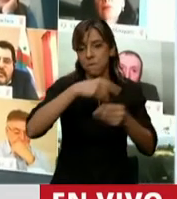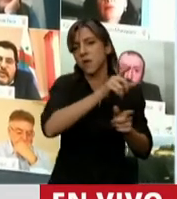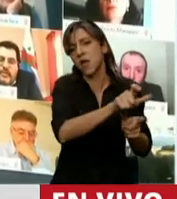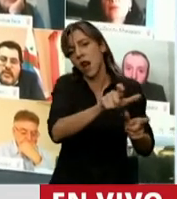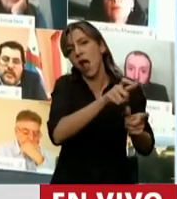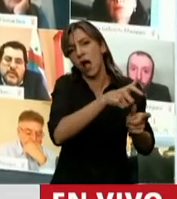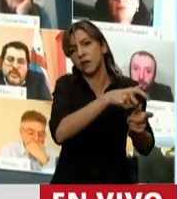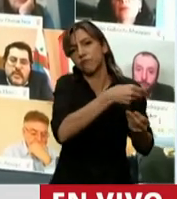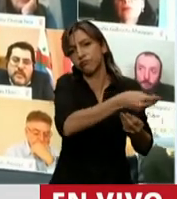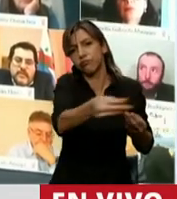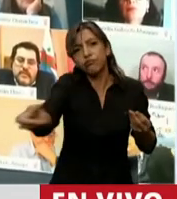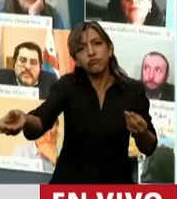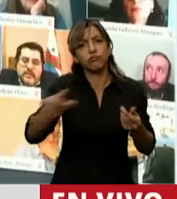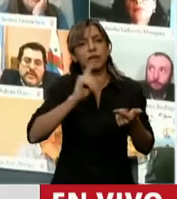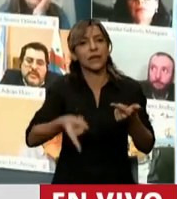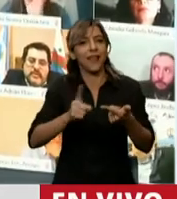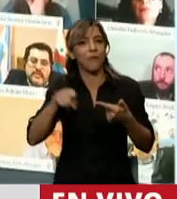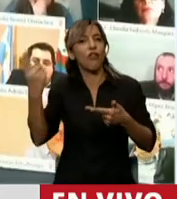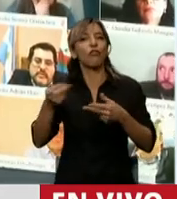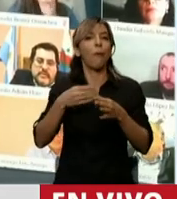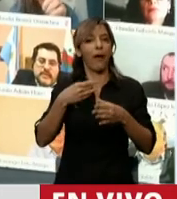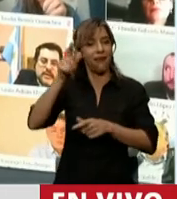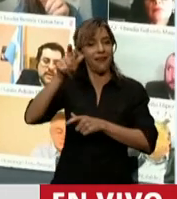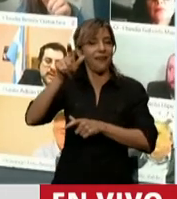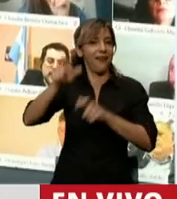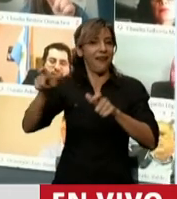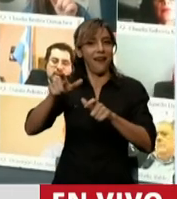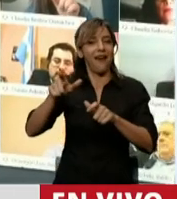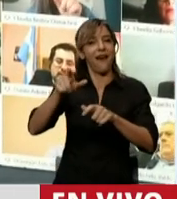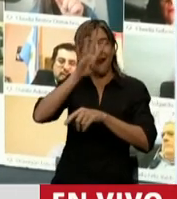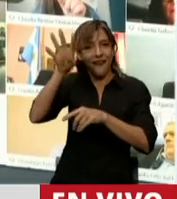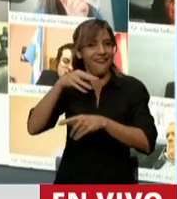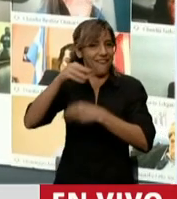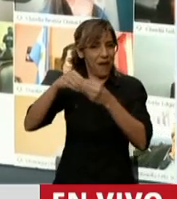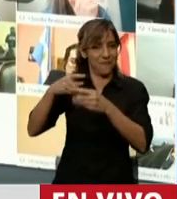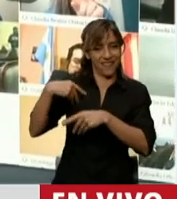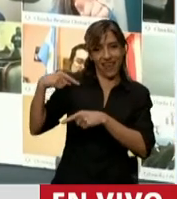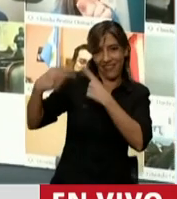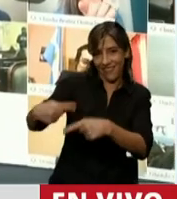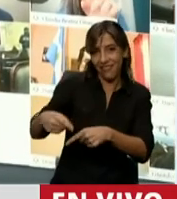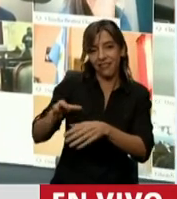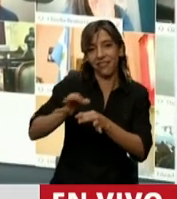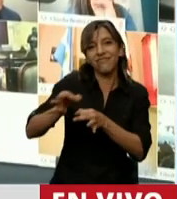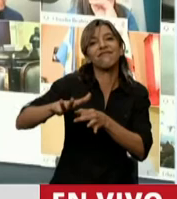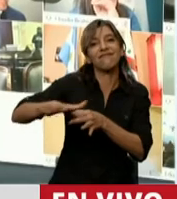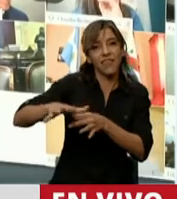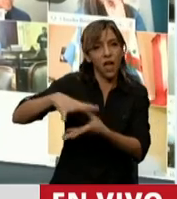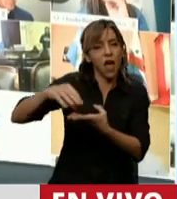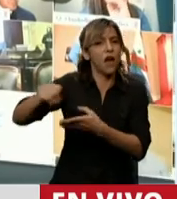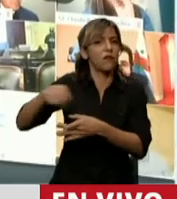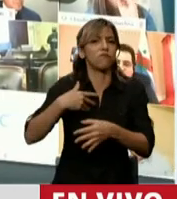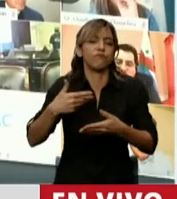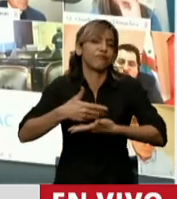que llegan a más de 17.000 familias originarias. En cuanto a los ATP y a los créditos a tasa cero, la verdad que en Formosa se han desembolsado más de